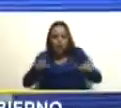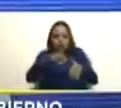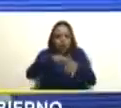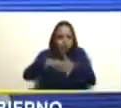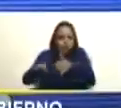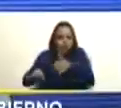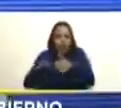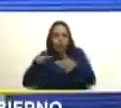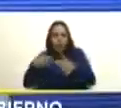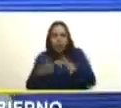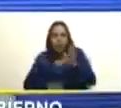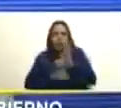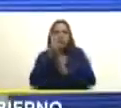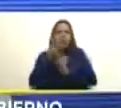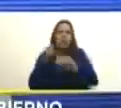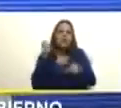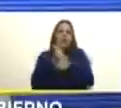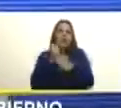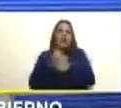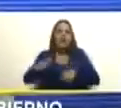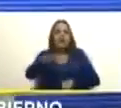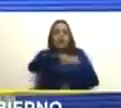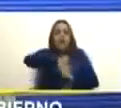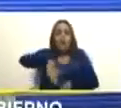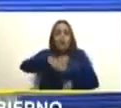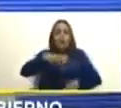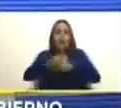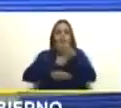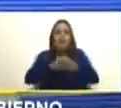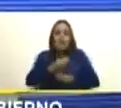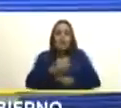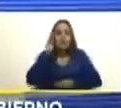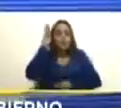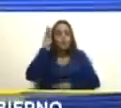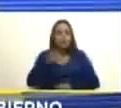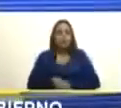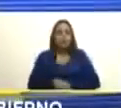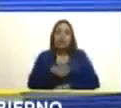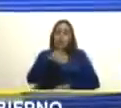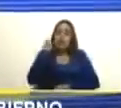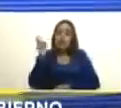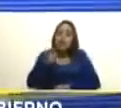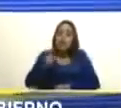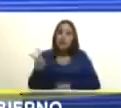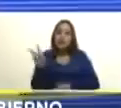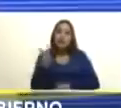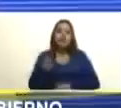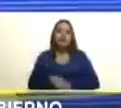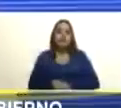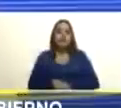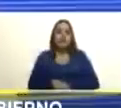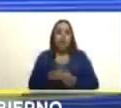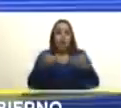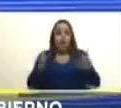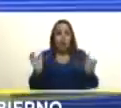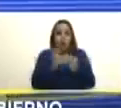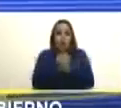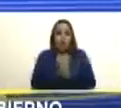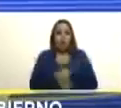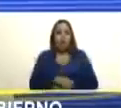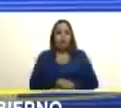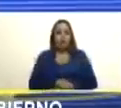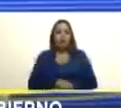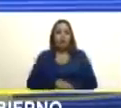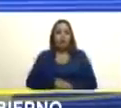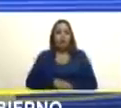perseverar en su trabajo en el campo para producir producir que es lo que necesita Venezuela que es lo que estamos logrando y es lo que